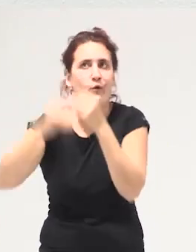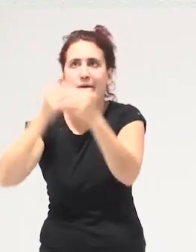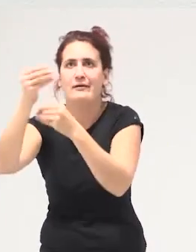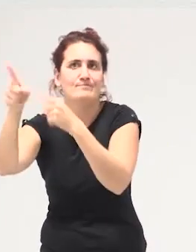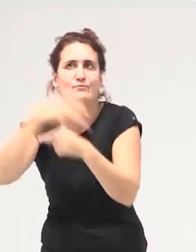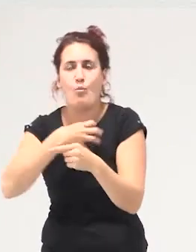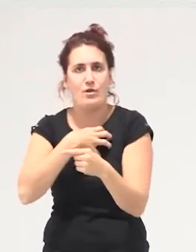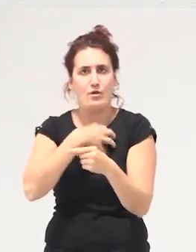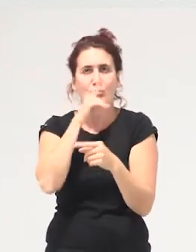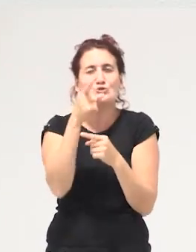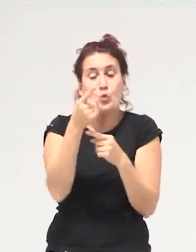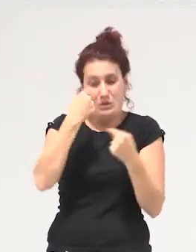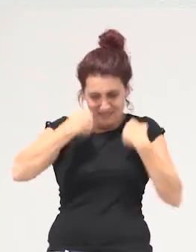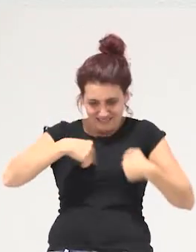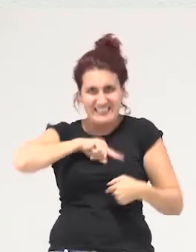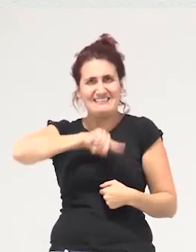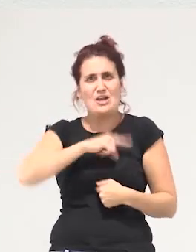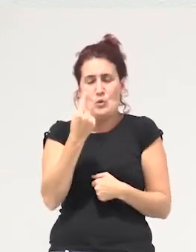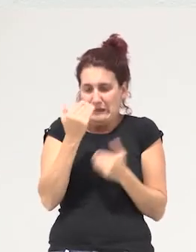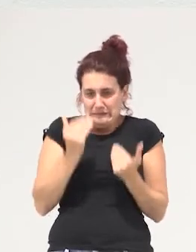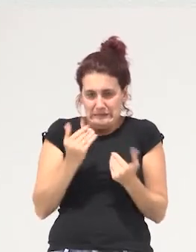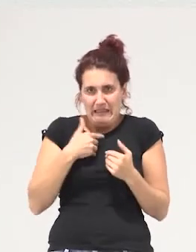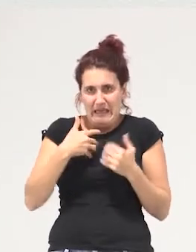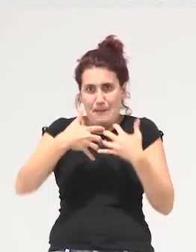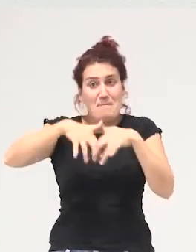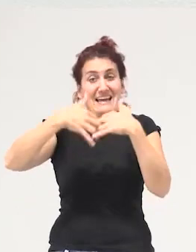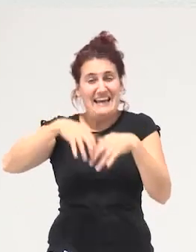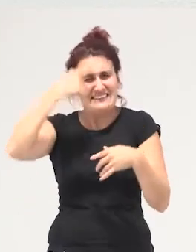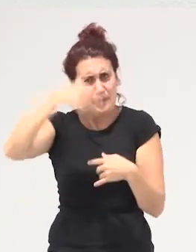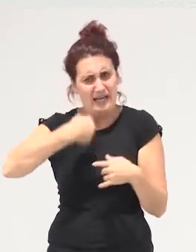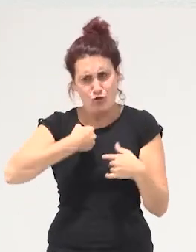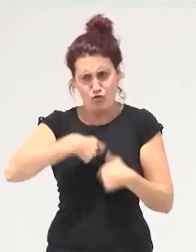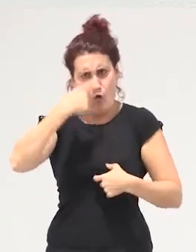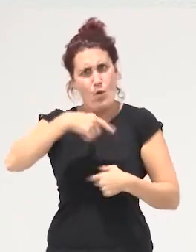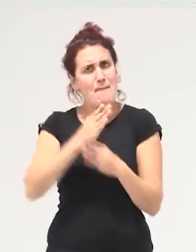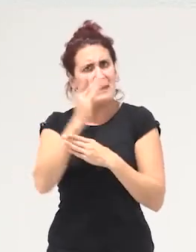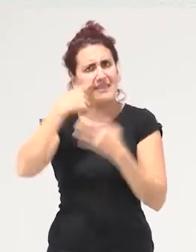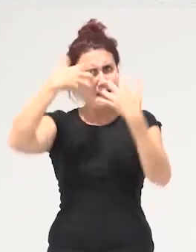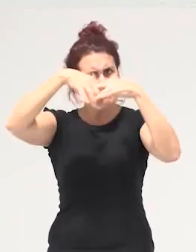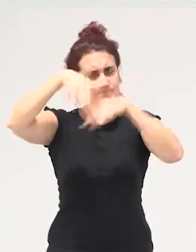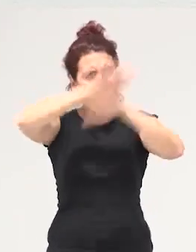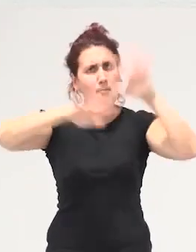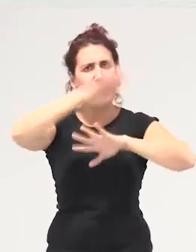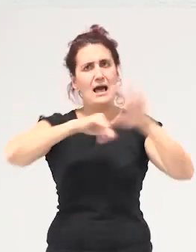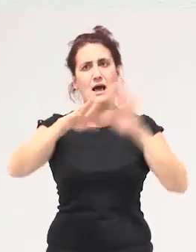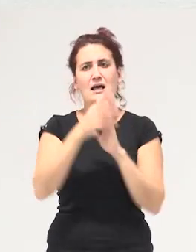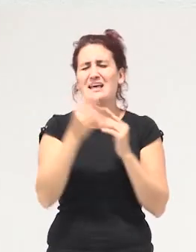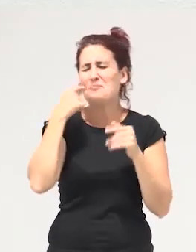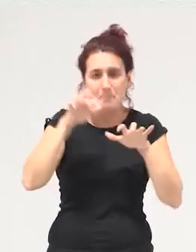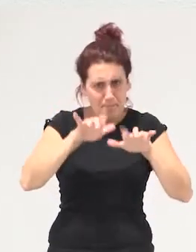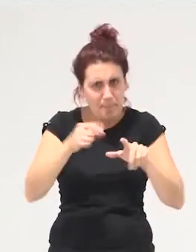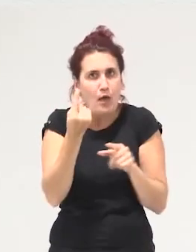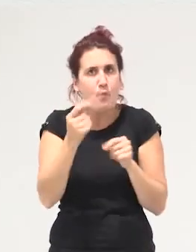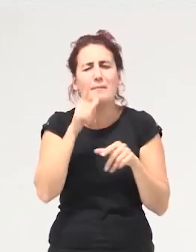considerar que tú eres solo una partecita de una maquinaria muy compleja y que oye yo lo único que hago es darle unas teclas de ordenador y eso de dónde venga dónde vaya